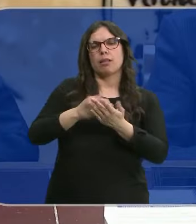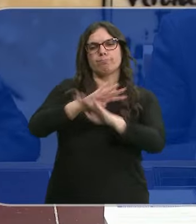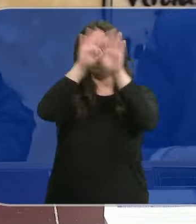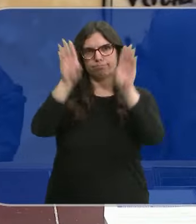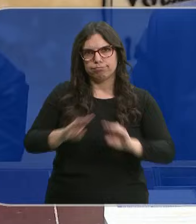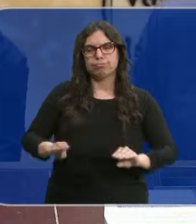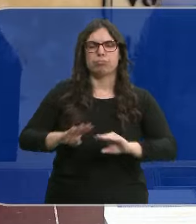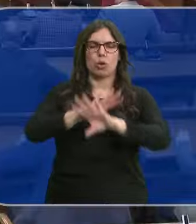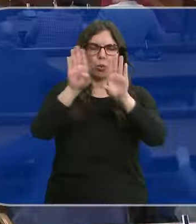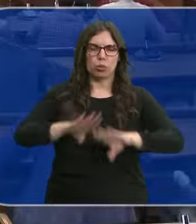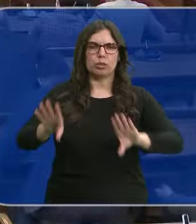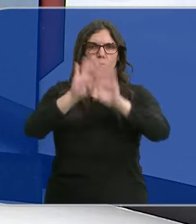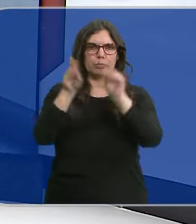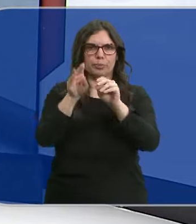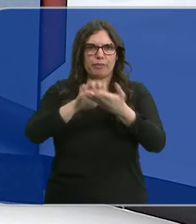dictamen final.